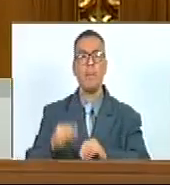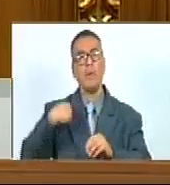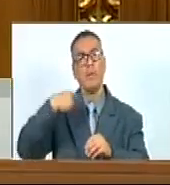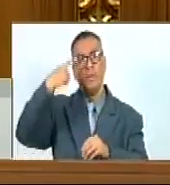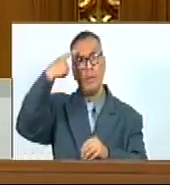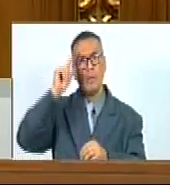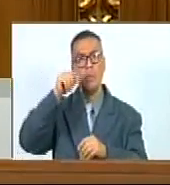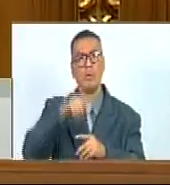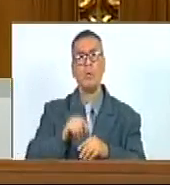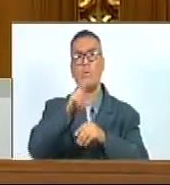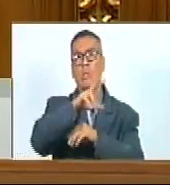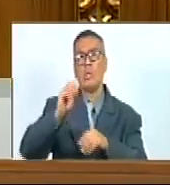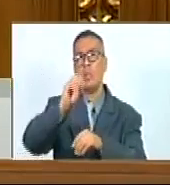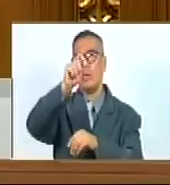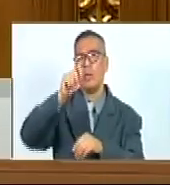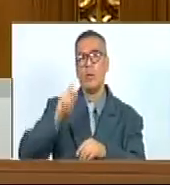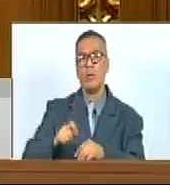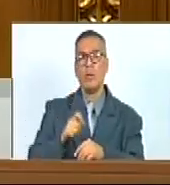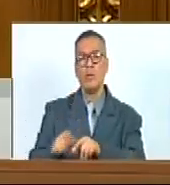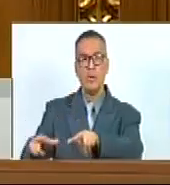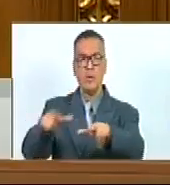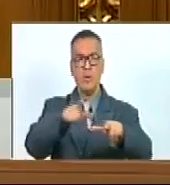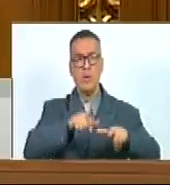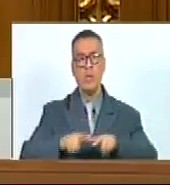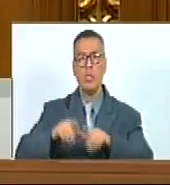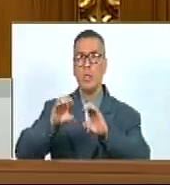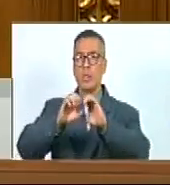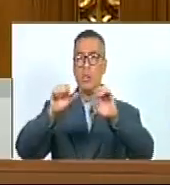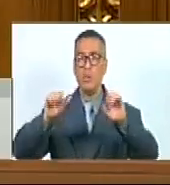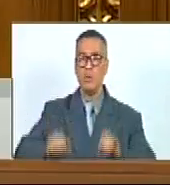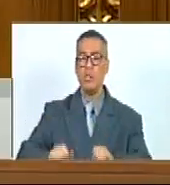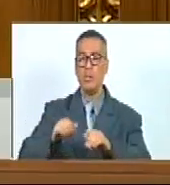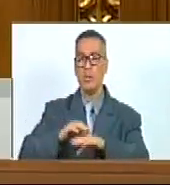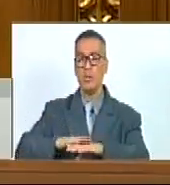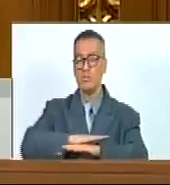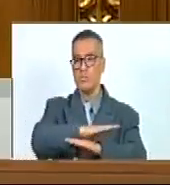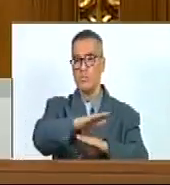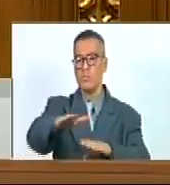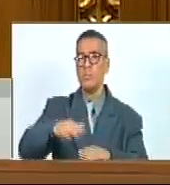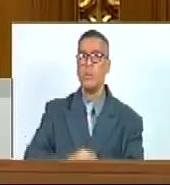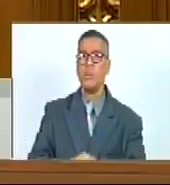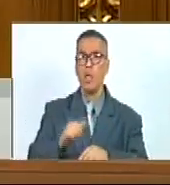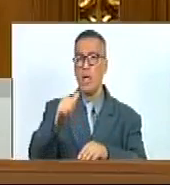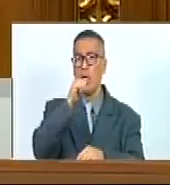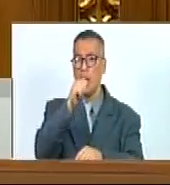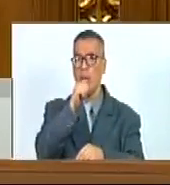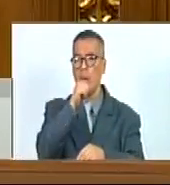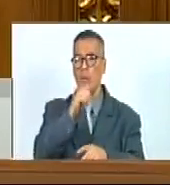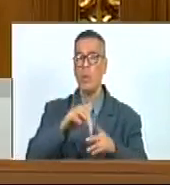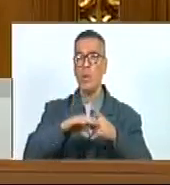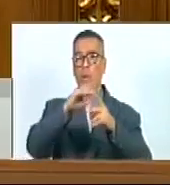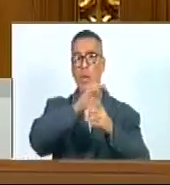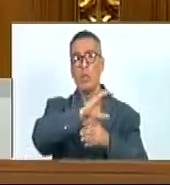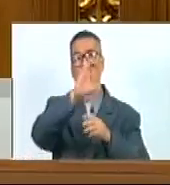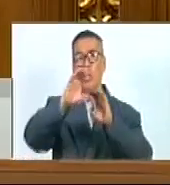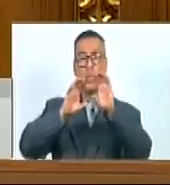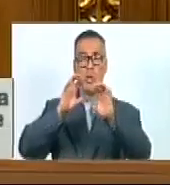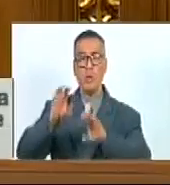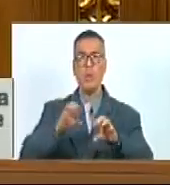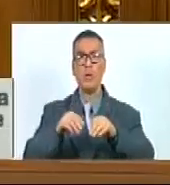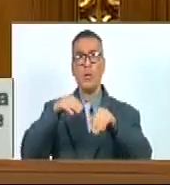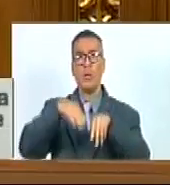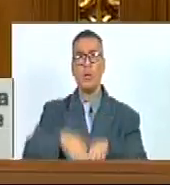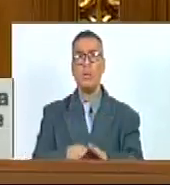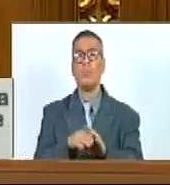menos El 30% De la zona De ecosistemas Terrestres Las aguas Continentales Costeros Y marinos